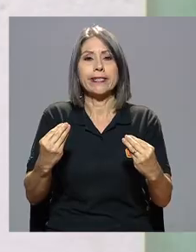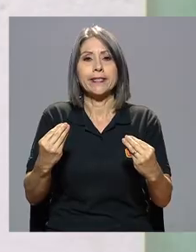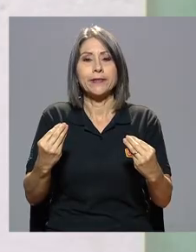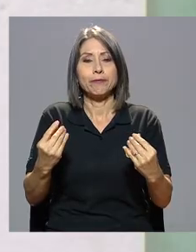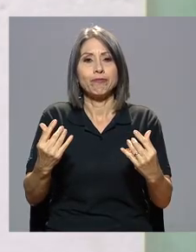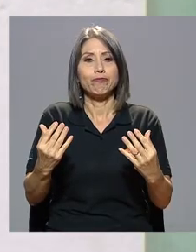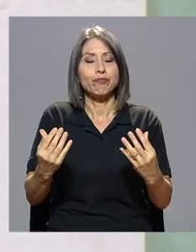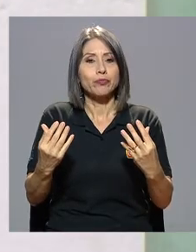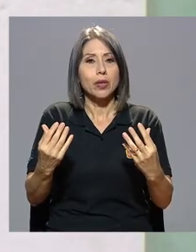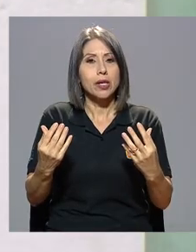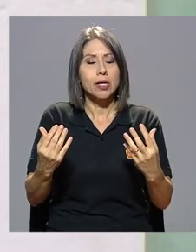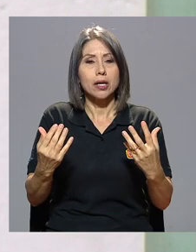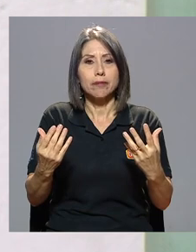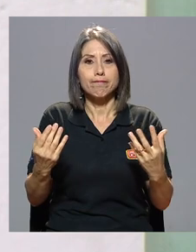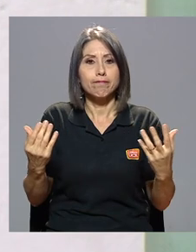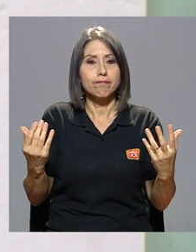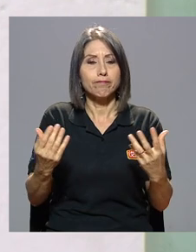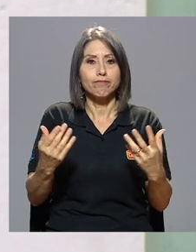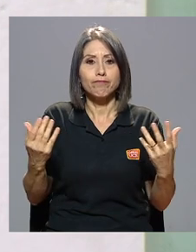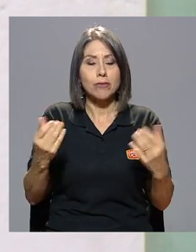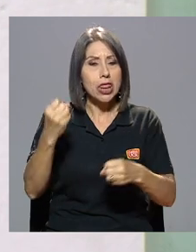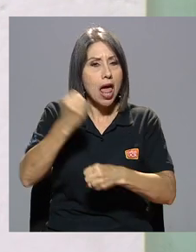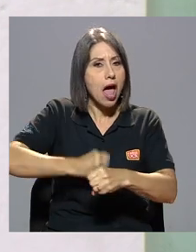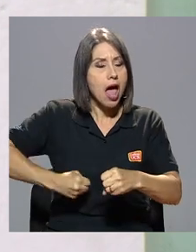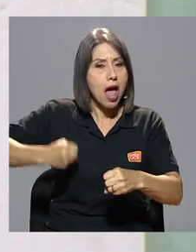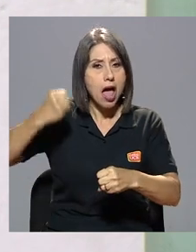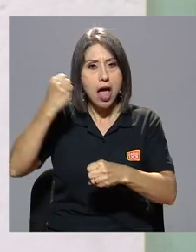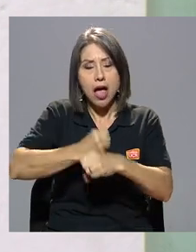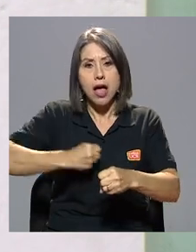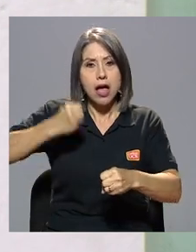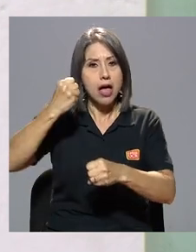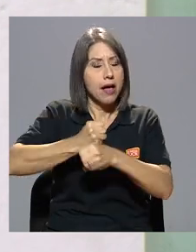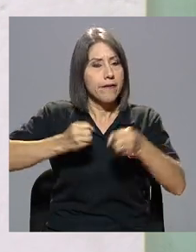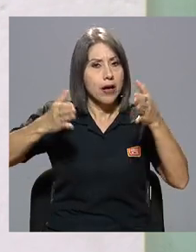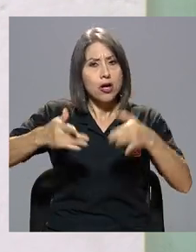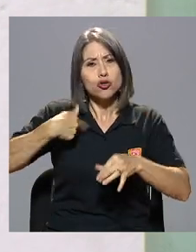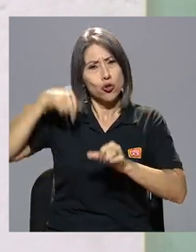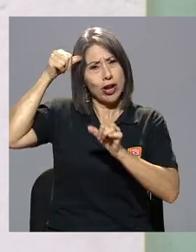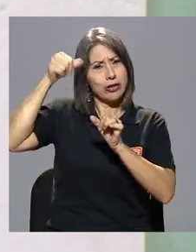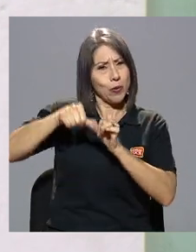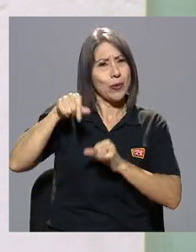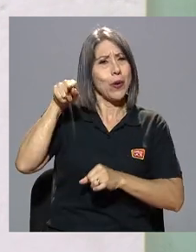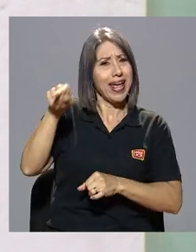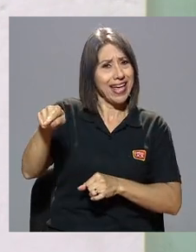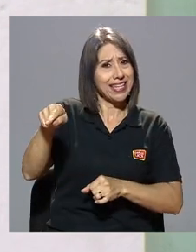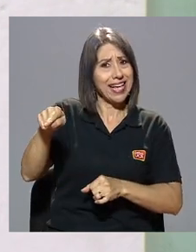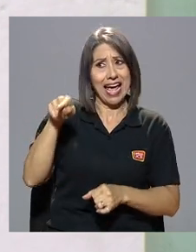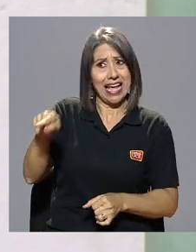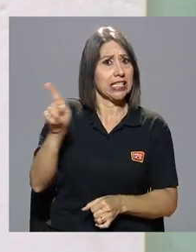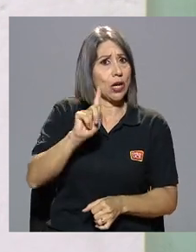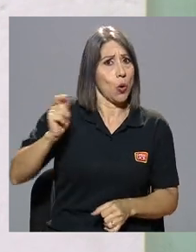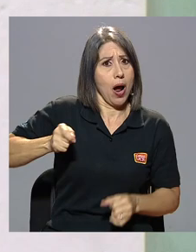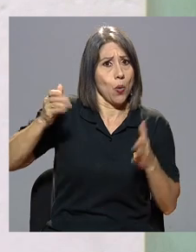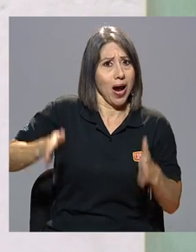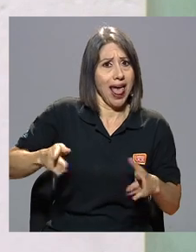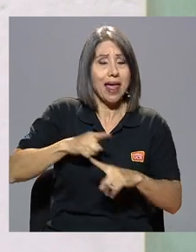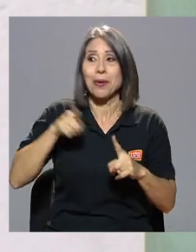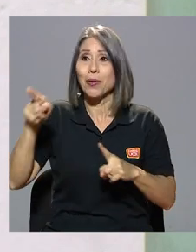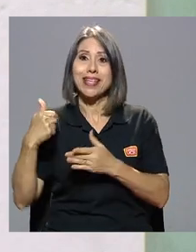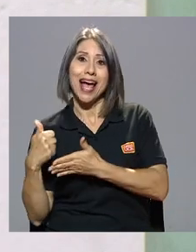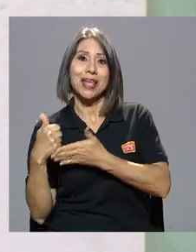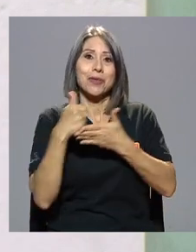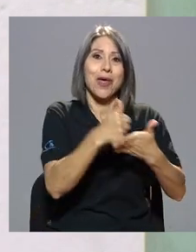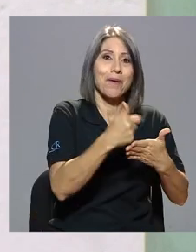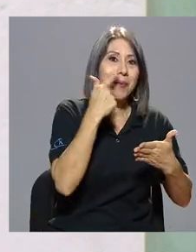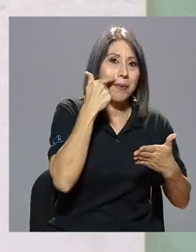trabajadora. Yo la recuerdo a ella, sin ser abogada, ayudándole a mi